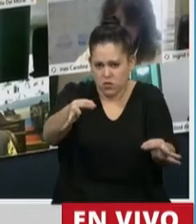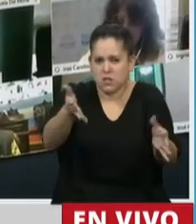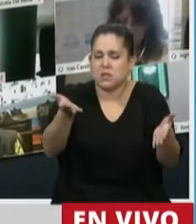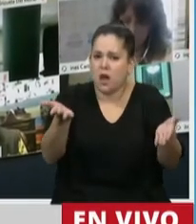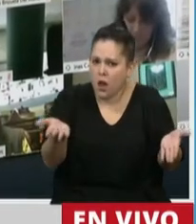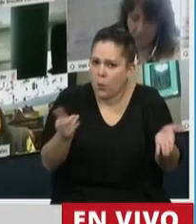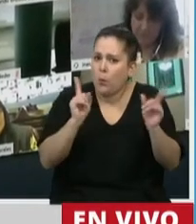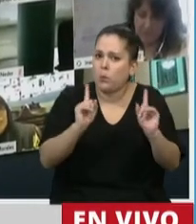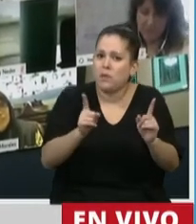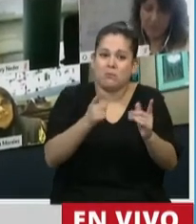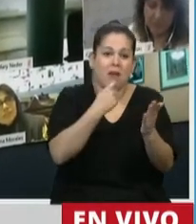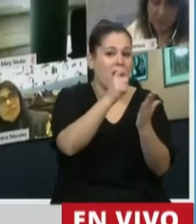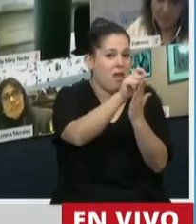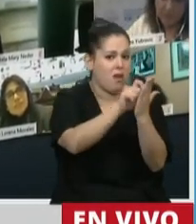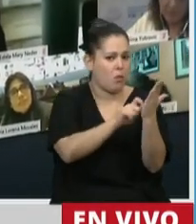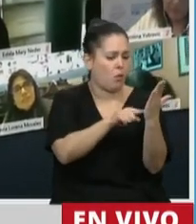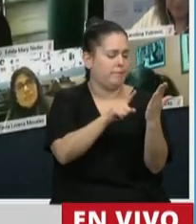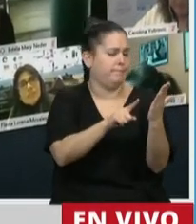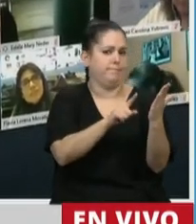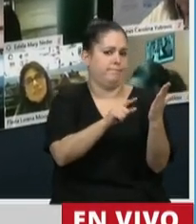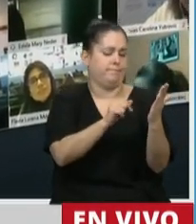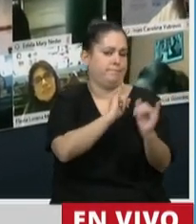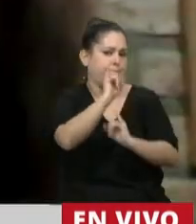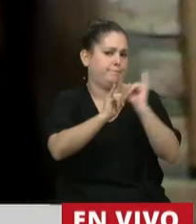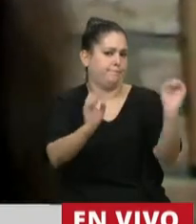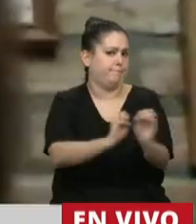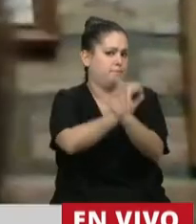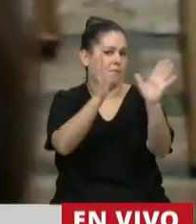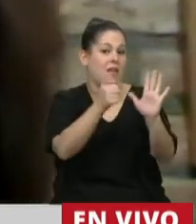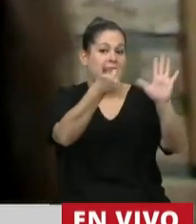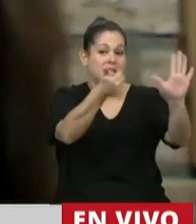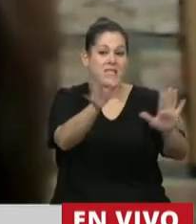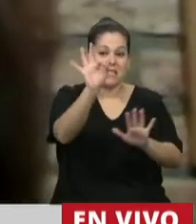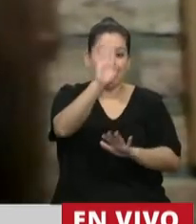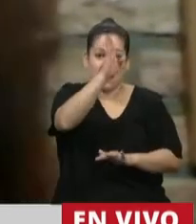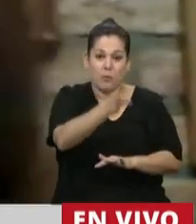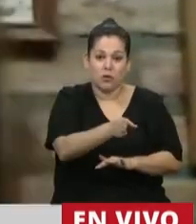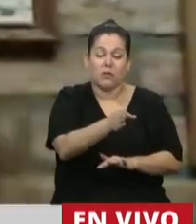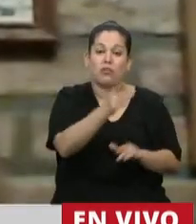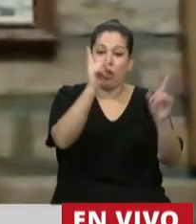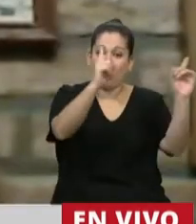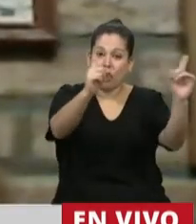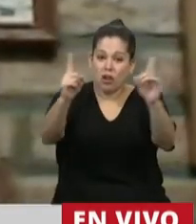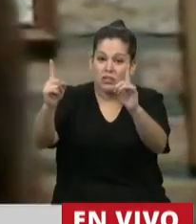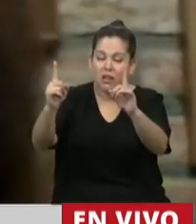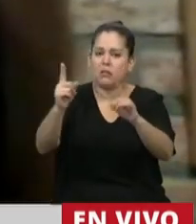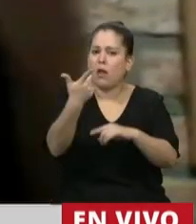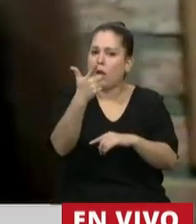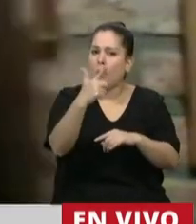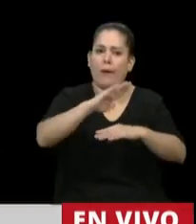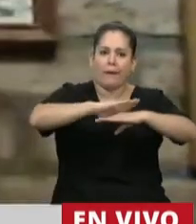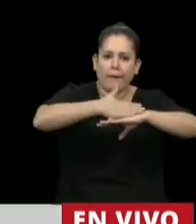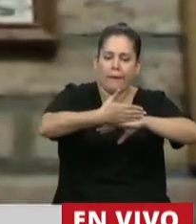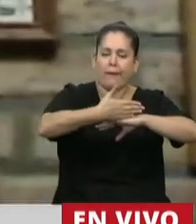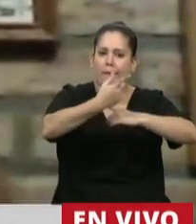encuestas lo dicen claramente. Más del 60% de los docentes no tienen instrumentos tecnológicos